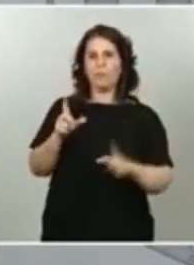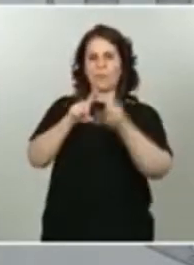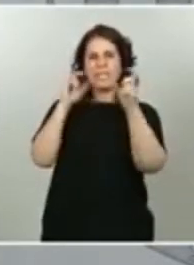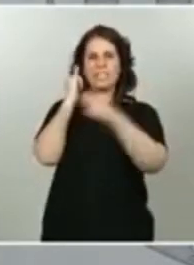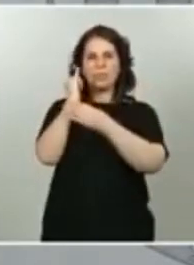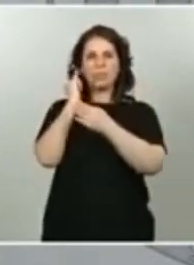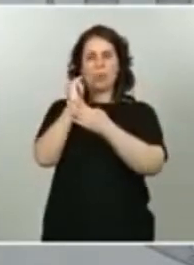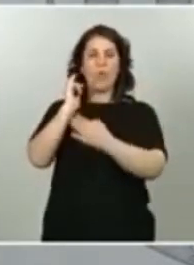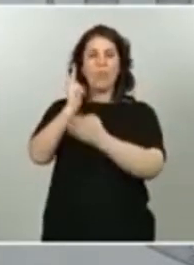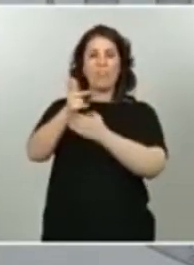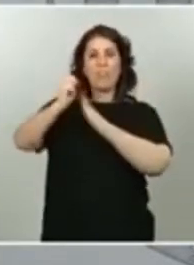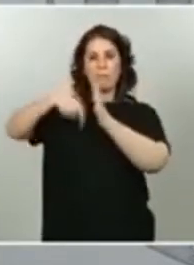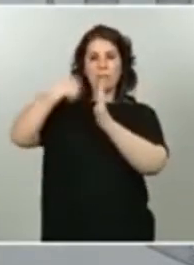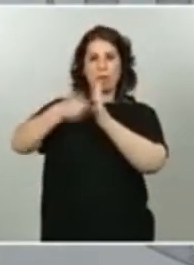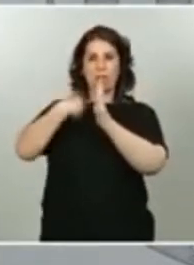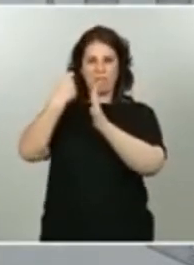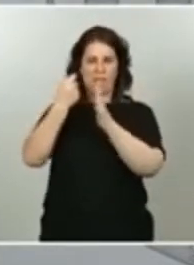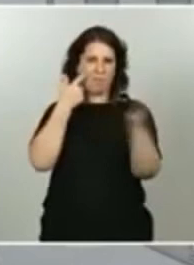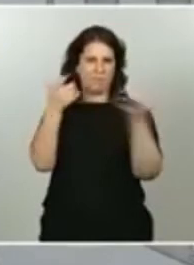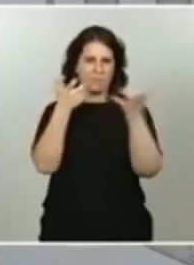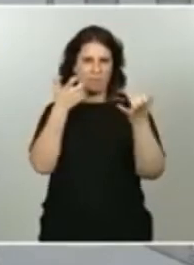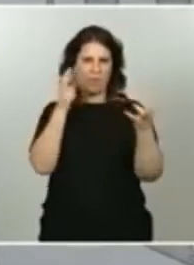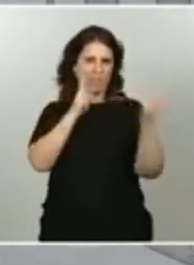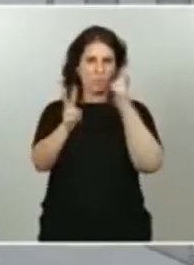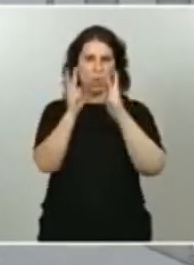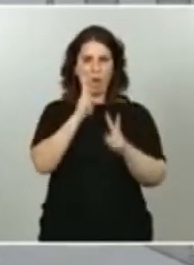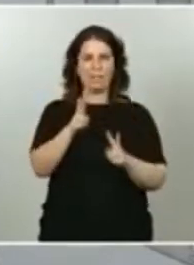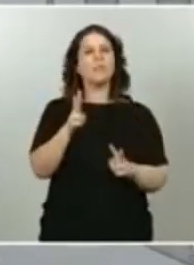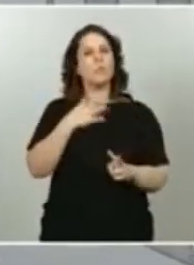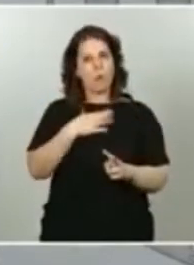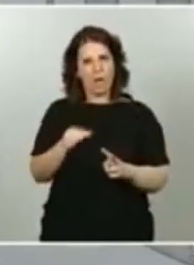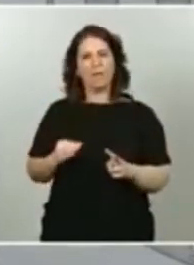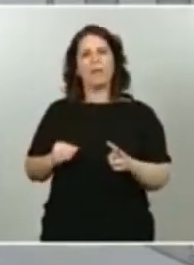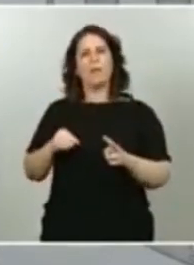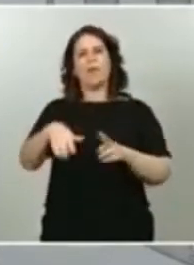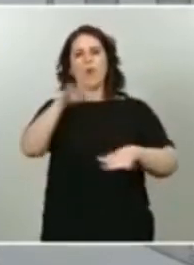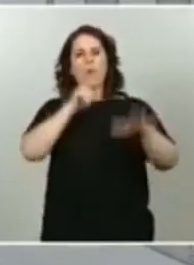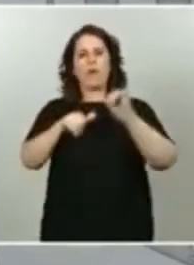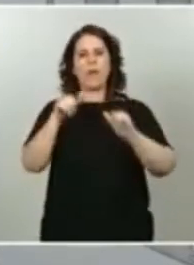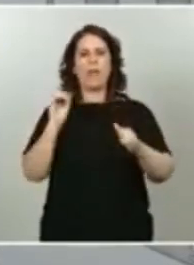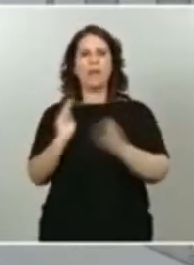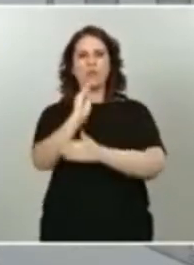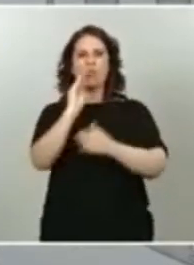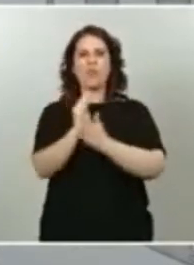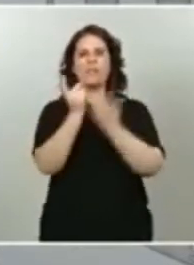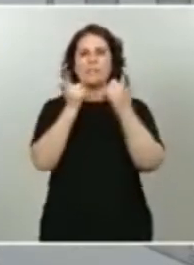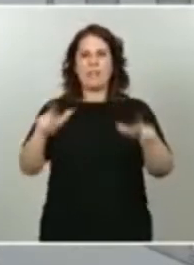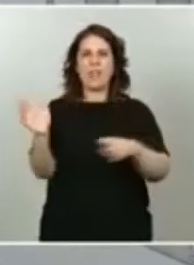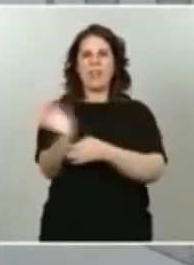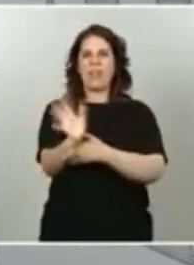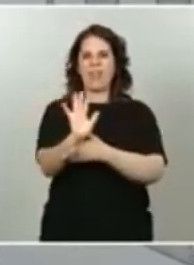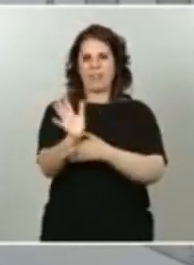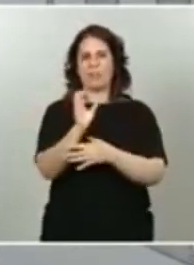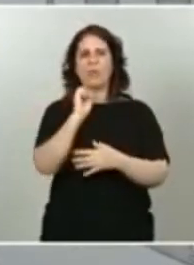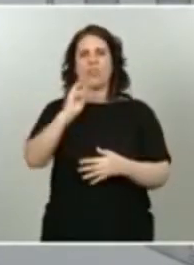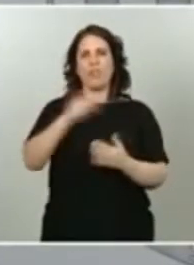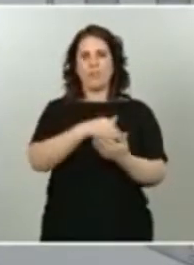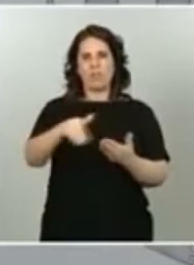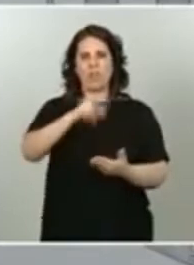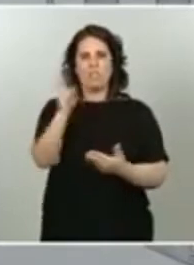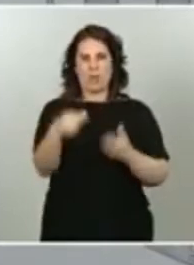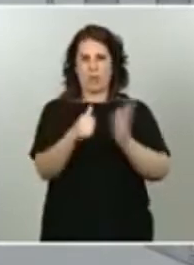Audiovisuales para convocar ayuda a las salas de cine por más de 13 millones de euros, un sector